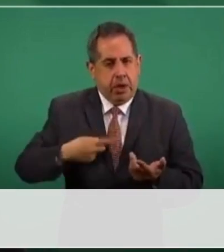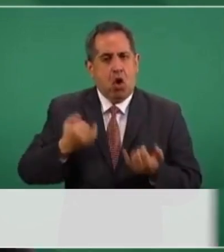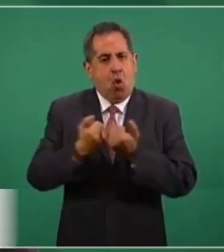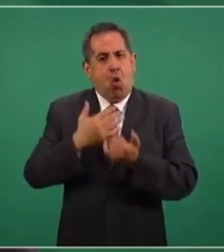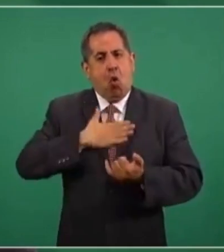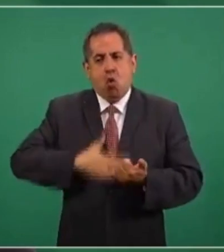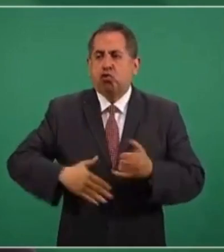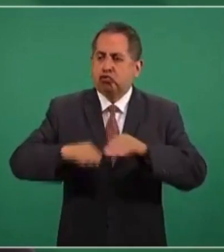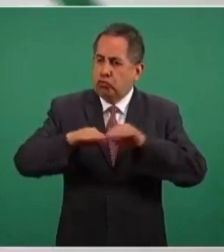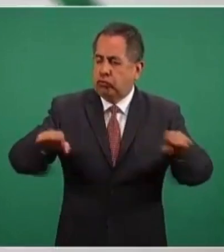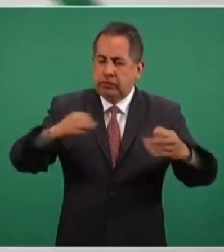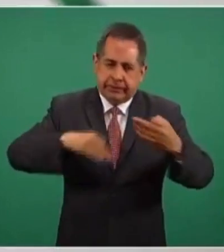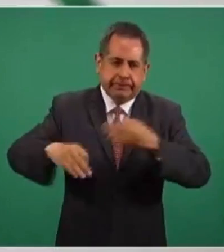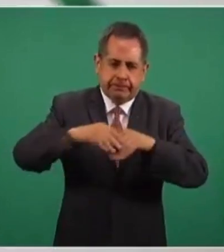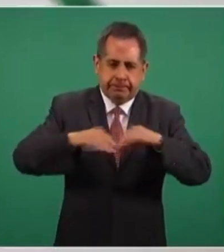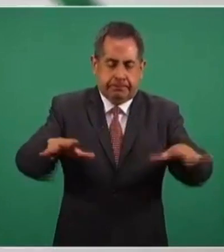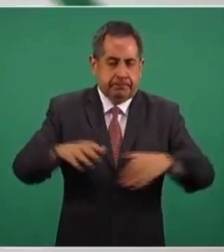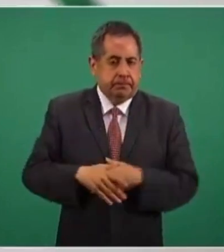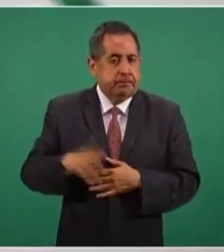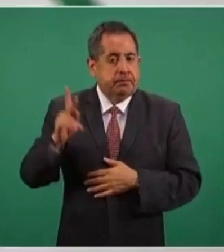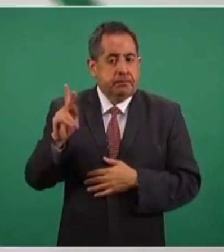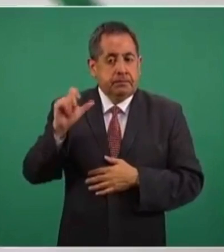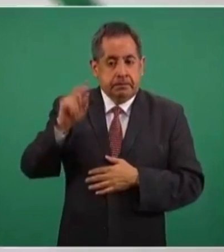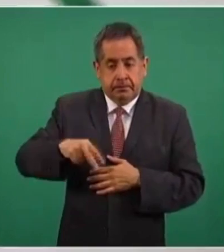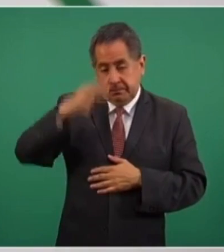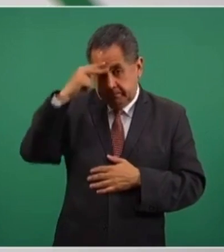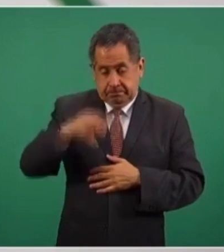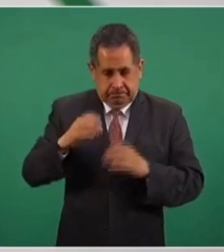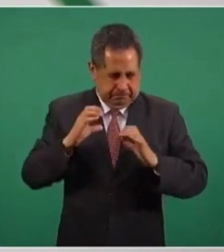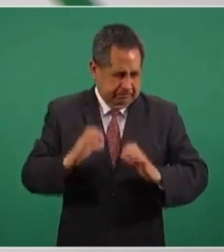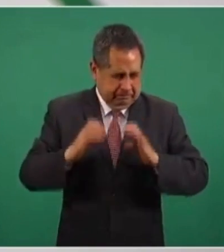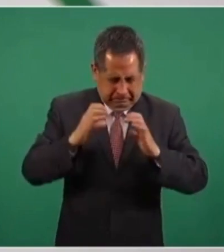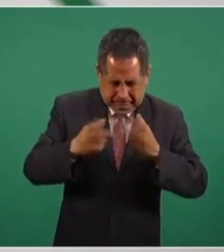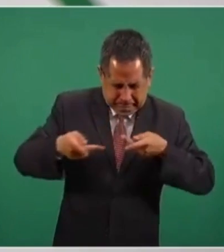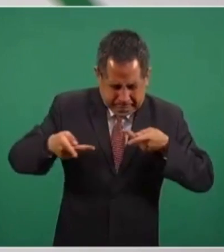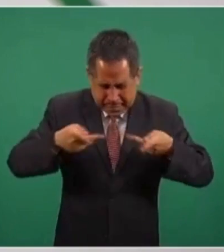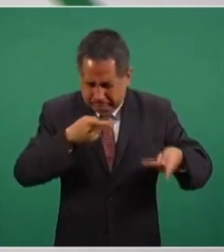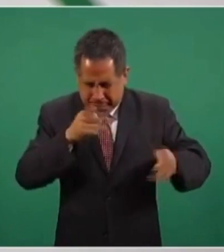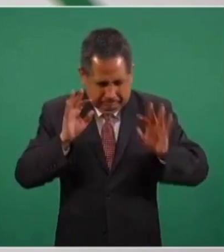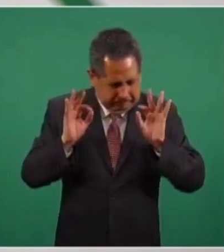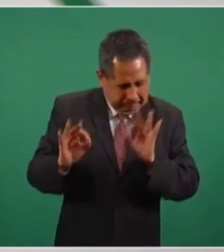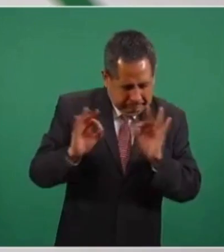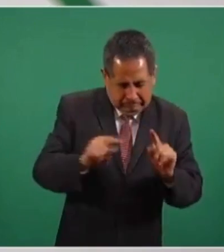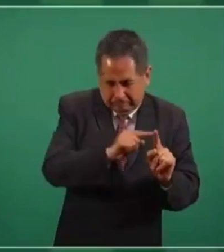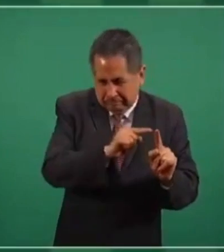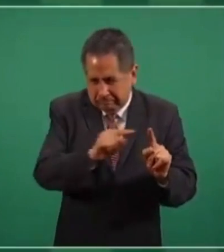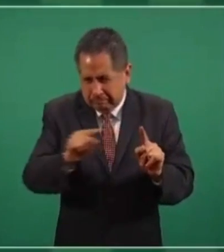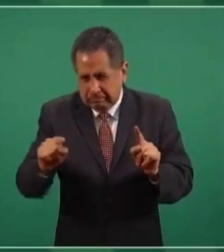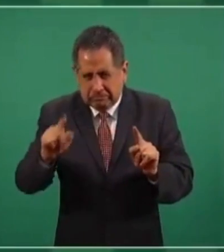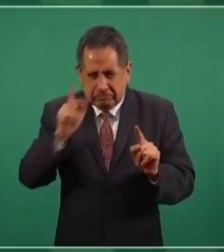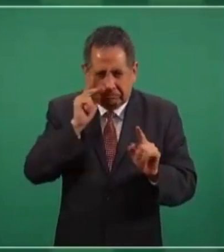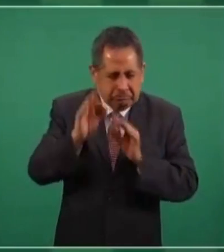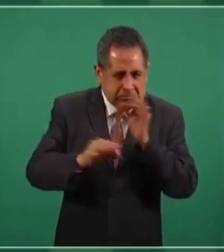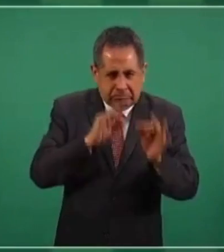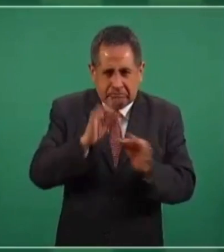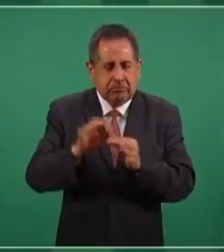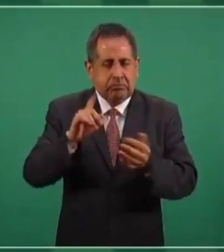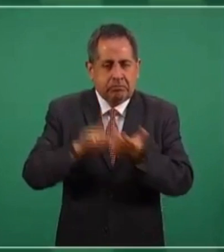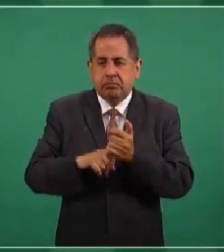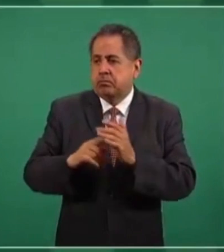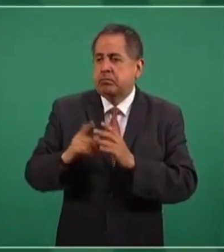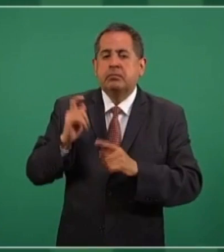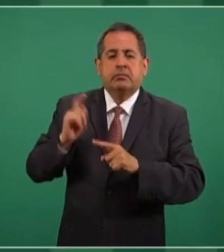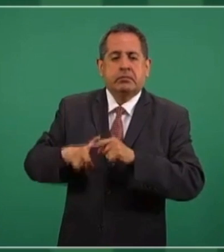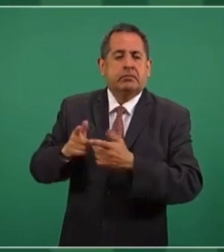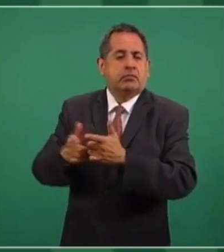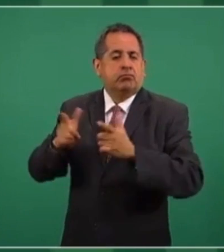El plan de vacunación que elaboró México fue cuidadosamente diseñado con base en evidencia científica, la participación